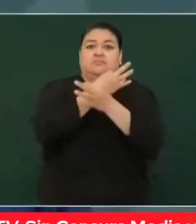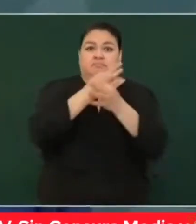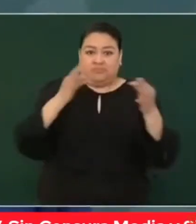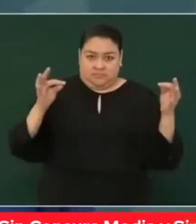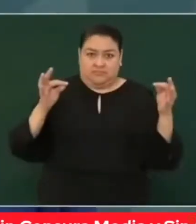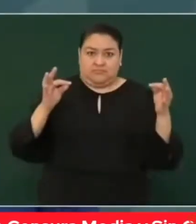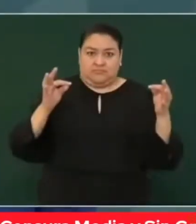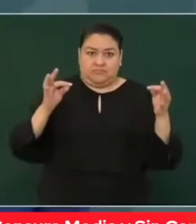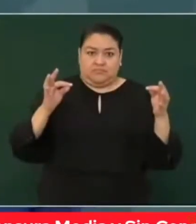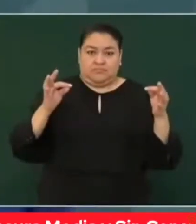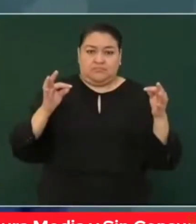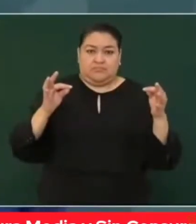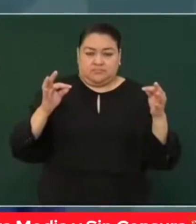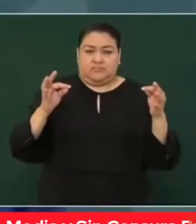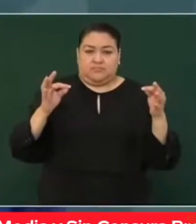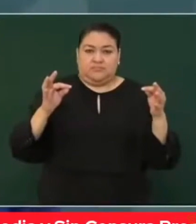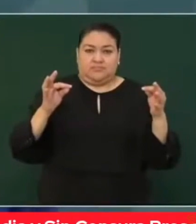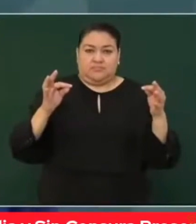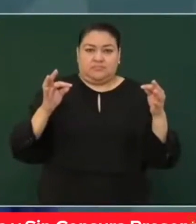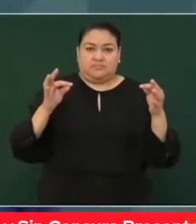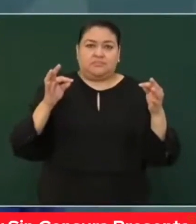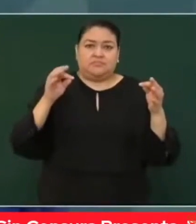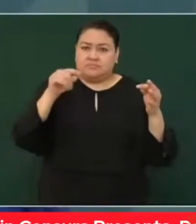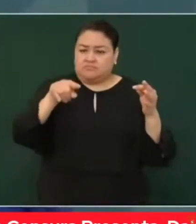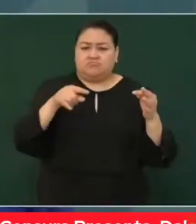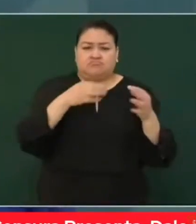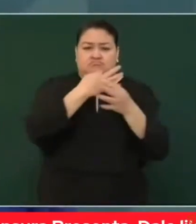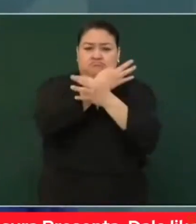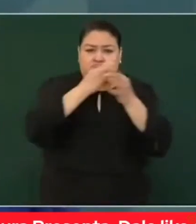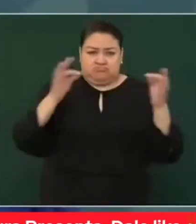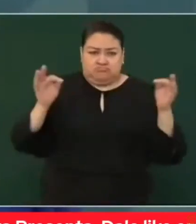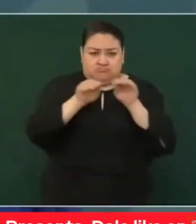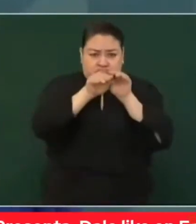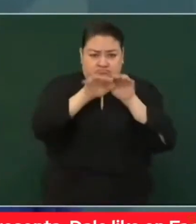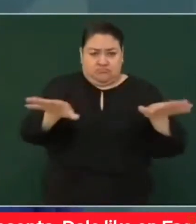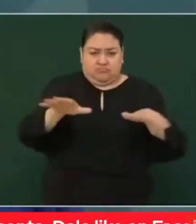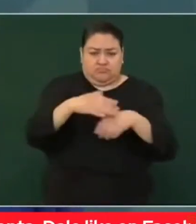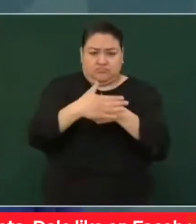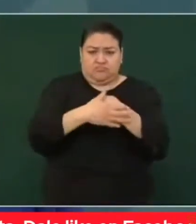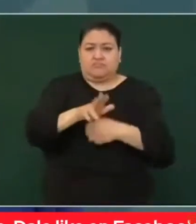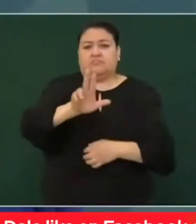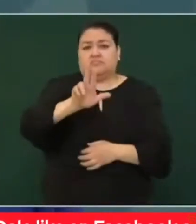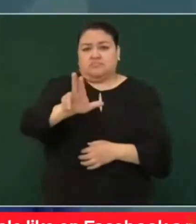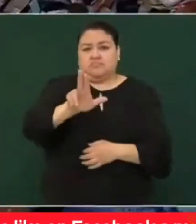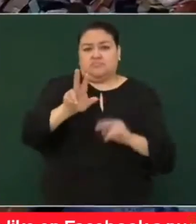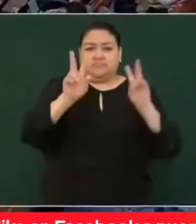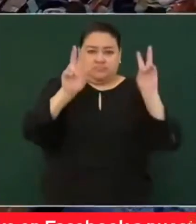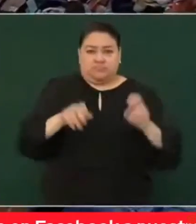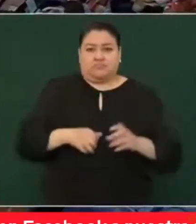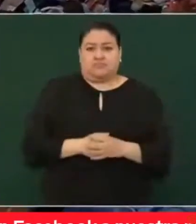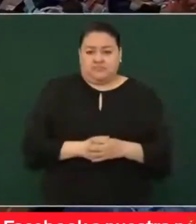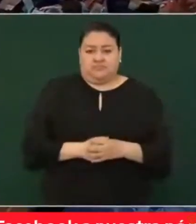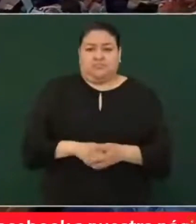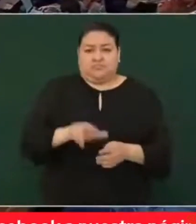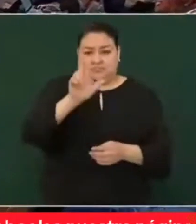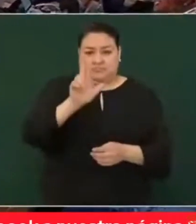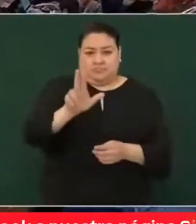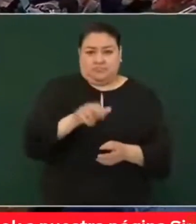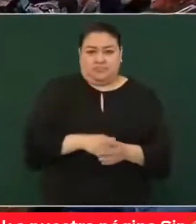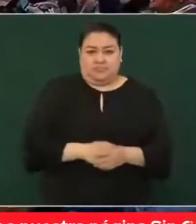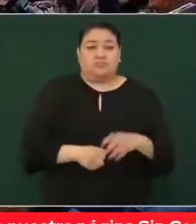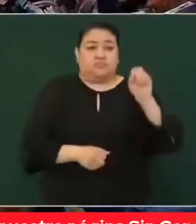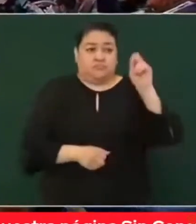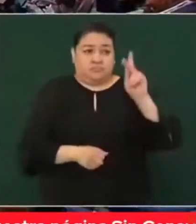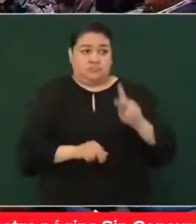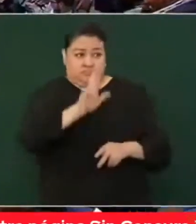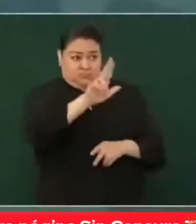se va a emitir un comunicado al respecto, el martes. Ese día